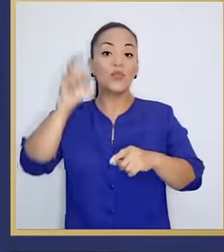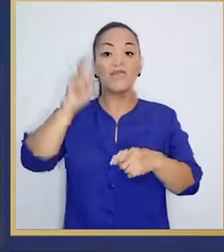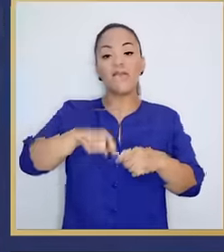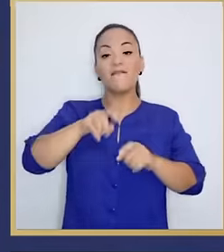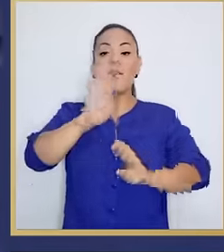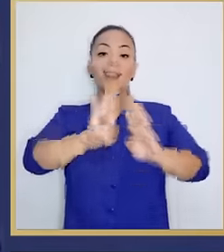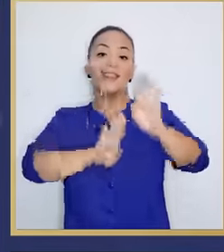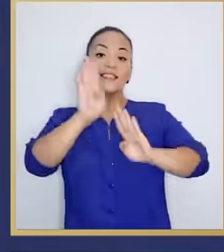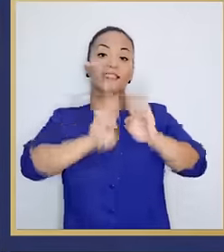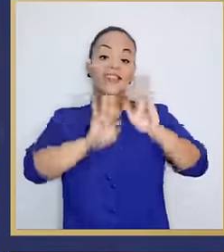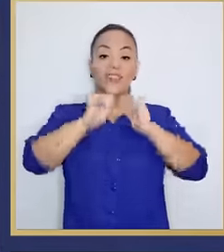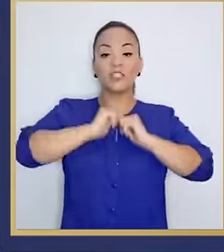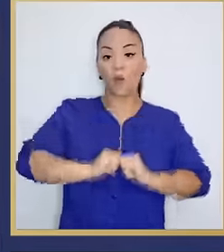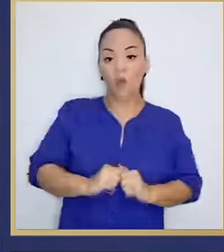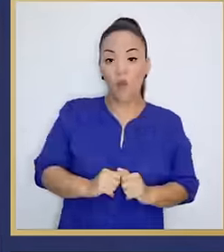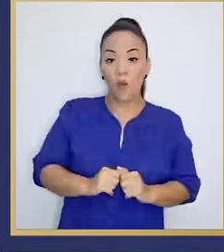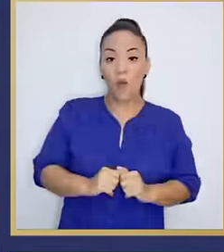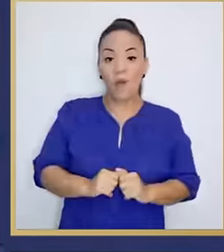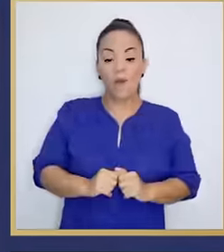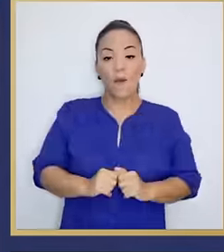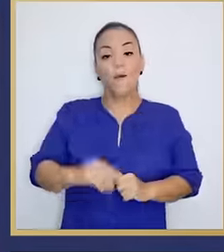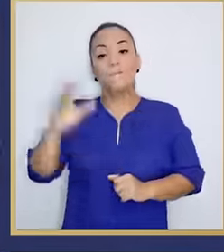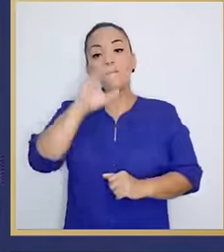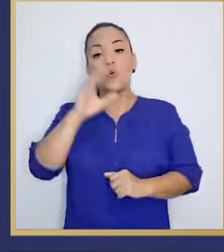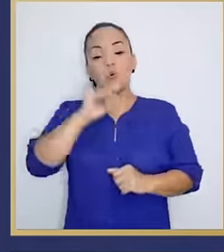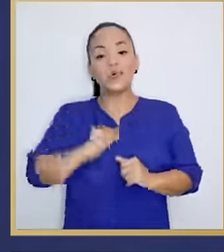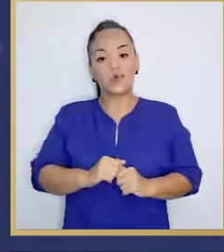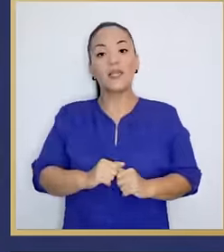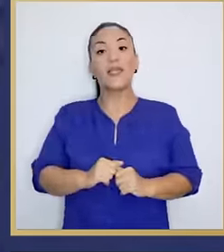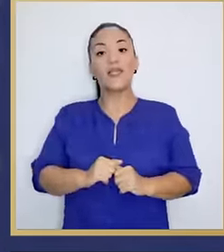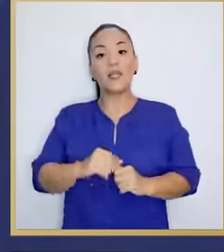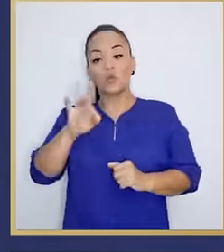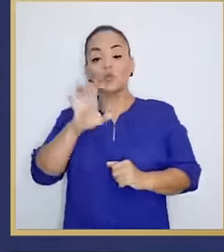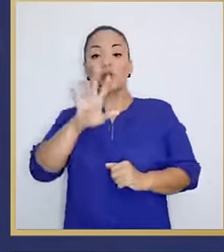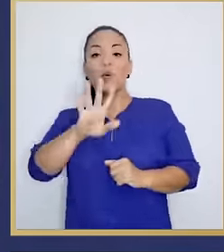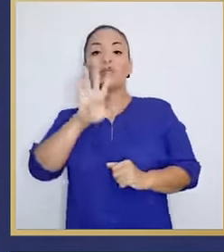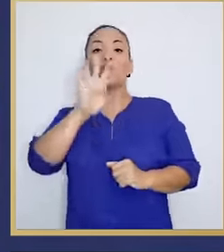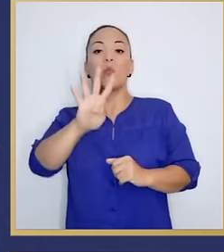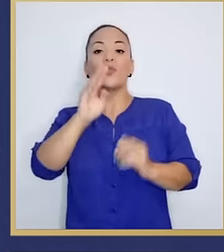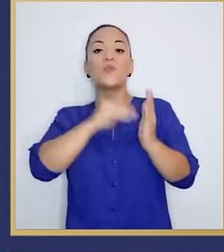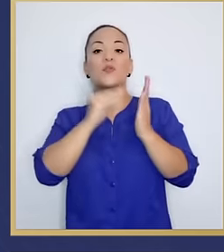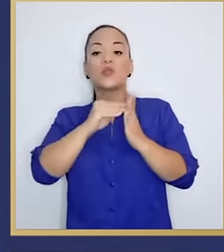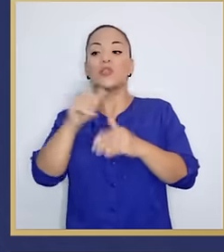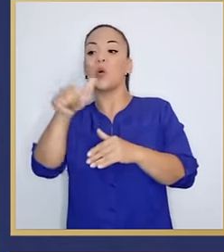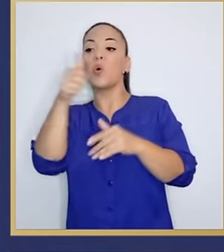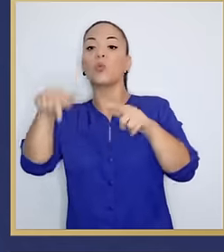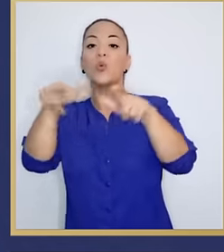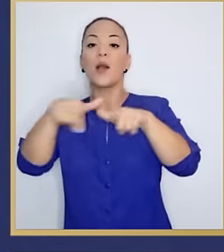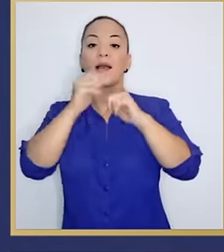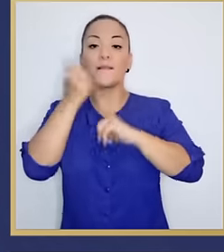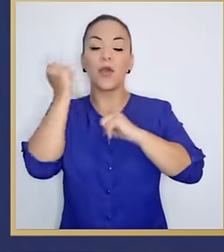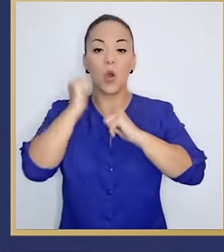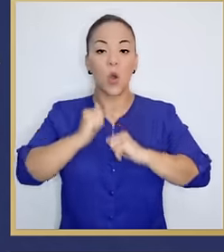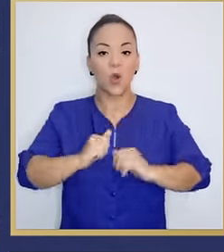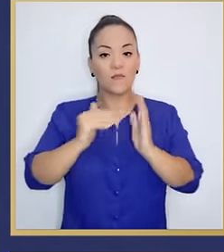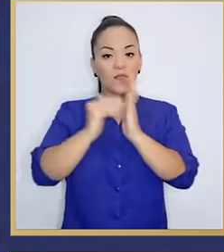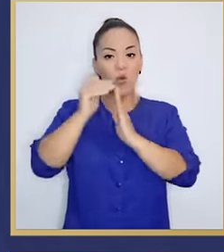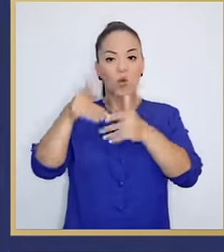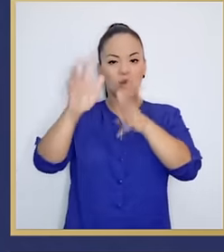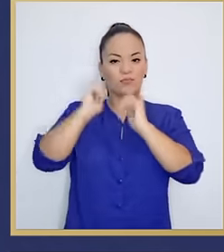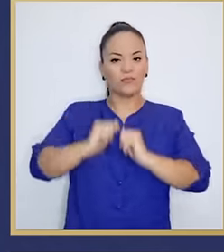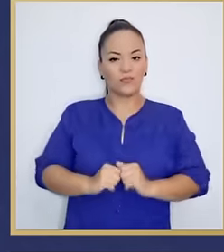854 millones de dólares de alguna parte. Háganse una licitación que dure cuatro